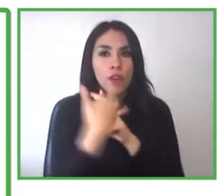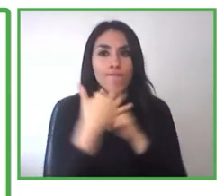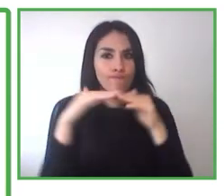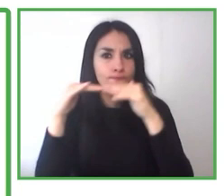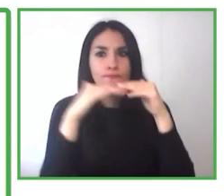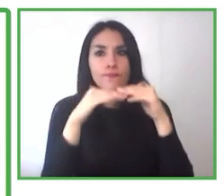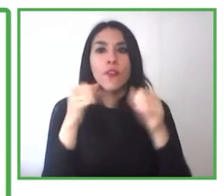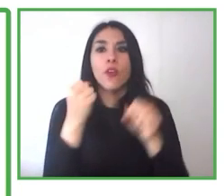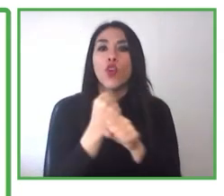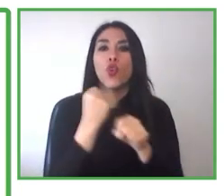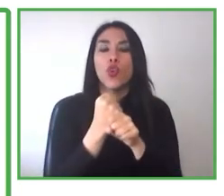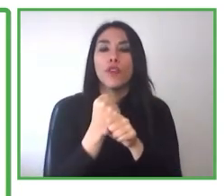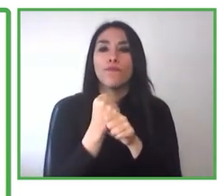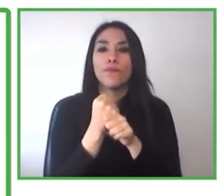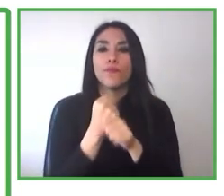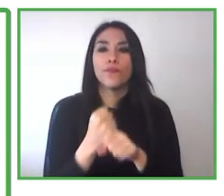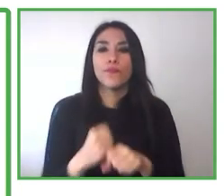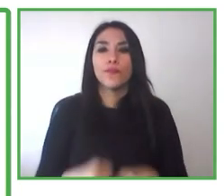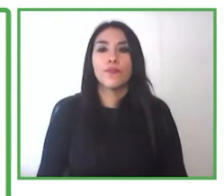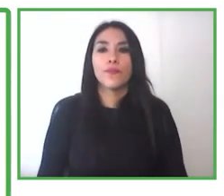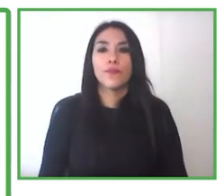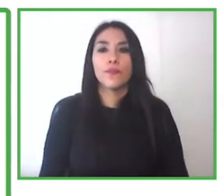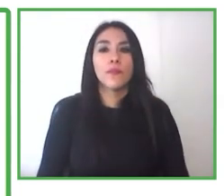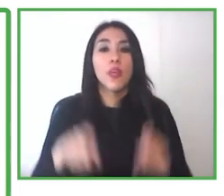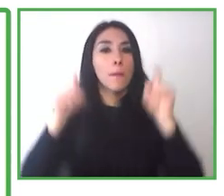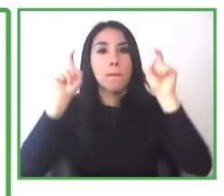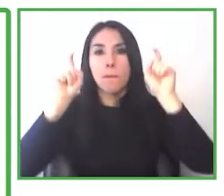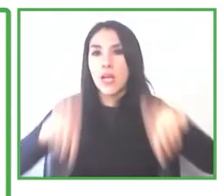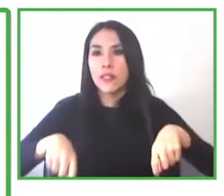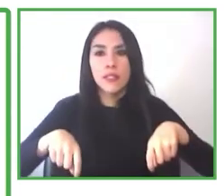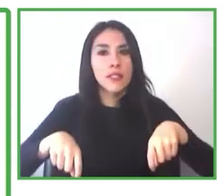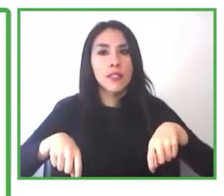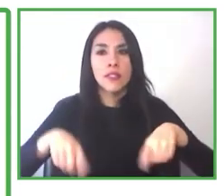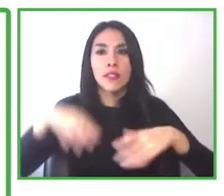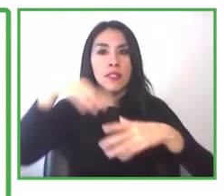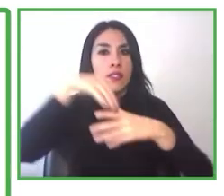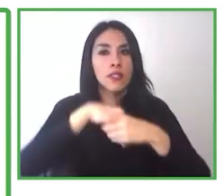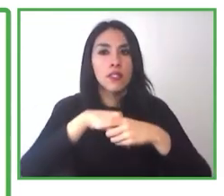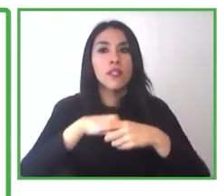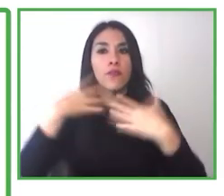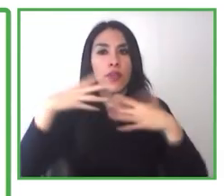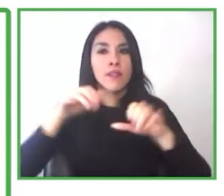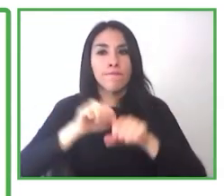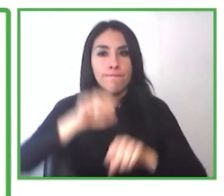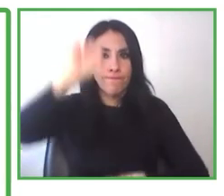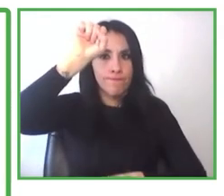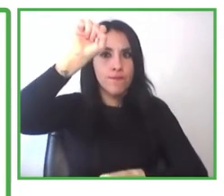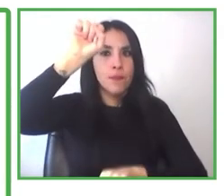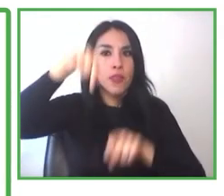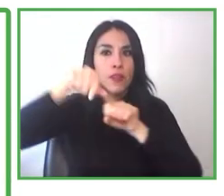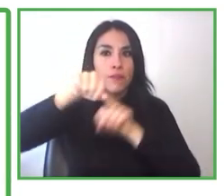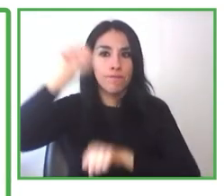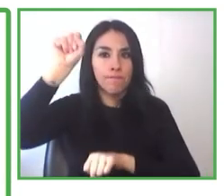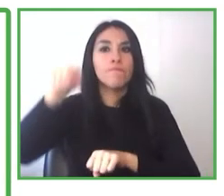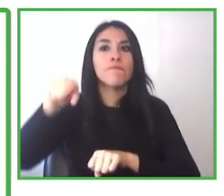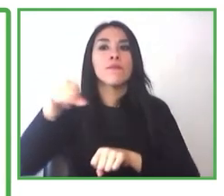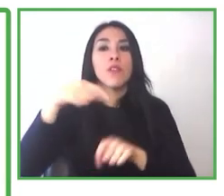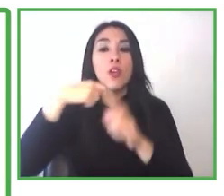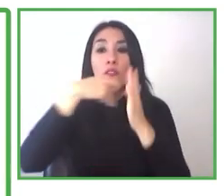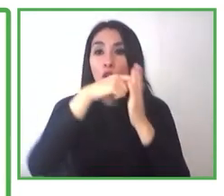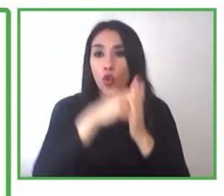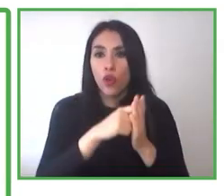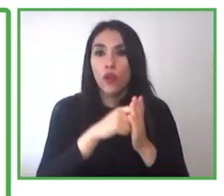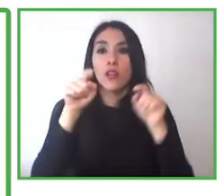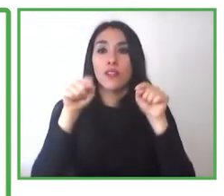Chile Valora, que les asegure y que se haga cargo de la inclusión laboral al interior de la empresa. Estamos